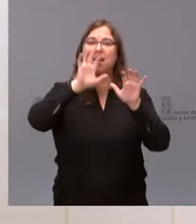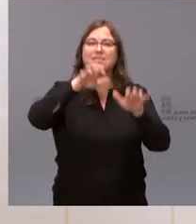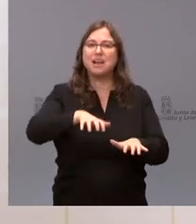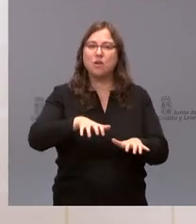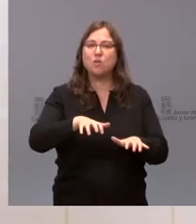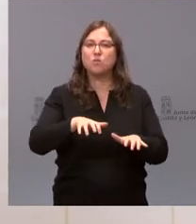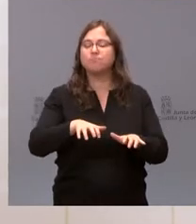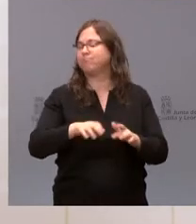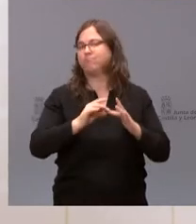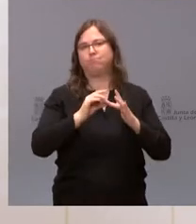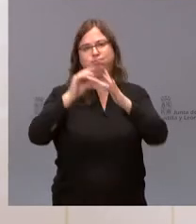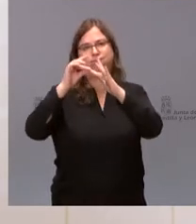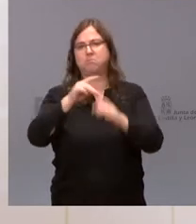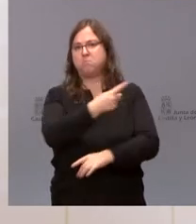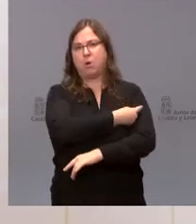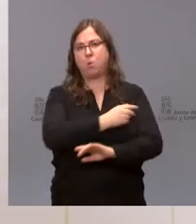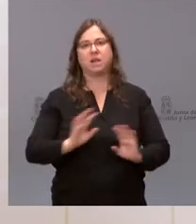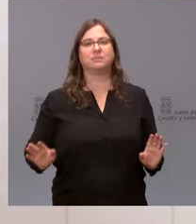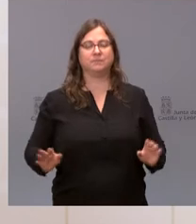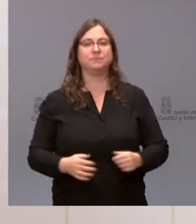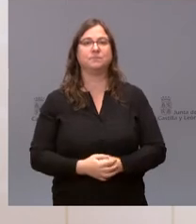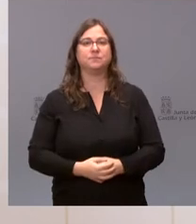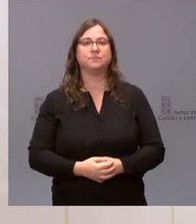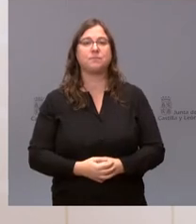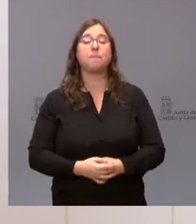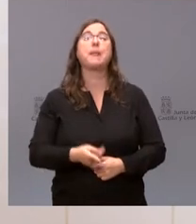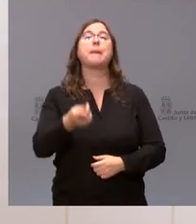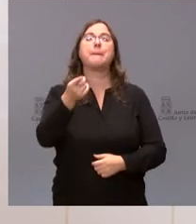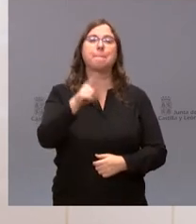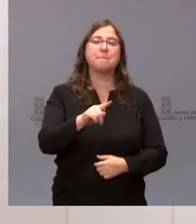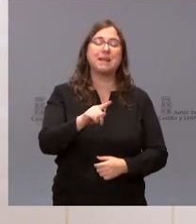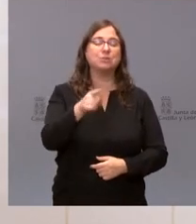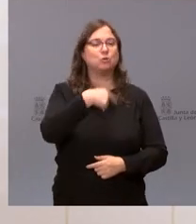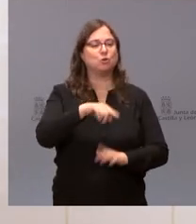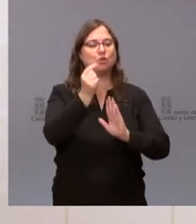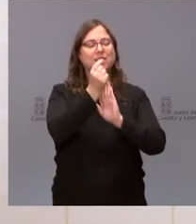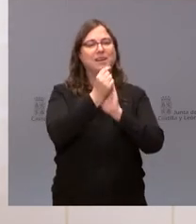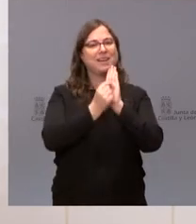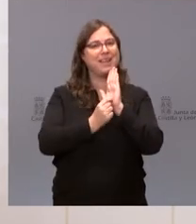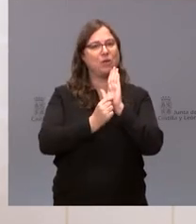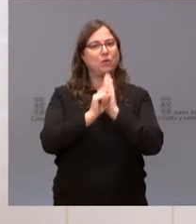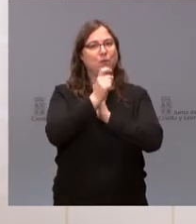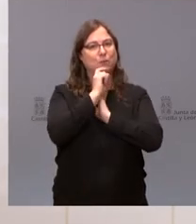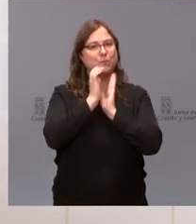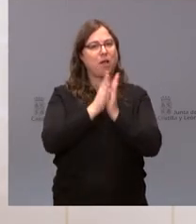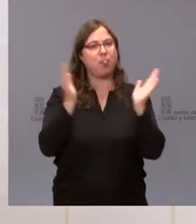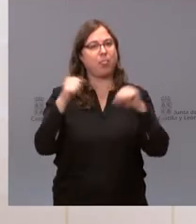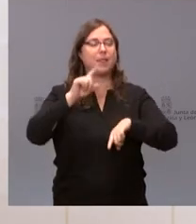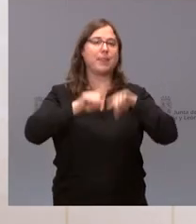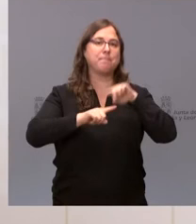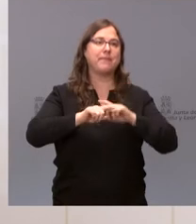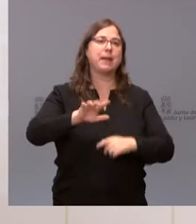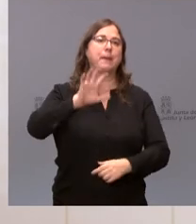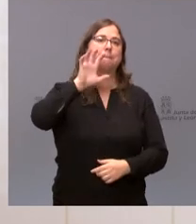en la vanguardia de la vacunación. También aplicamos criterios acordes a países y